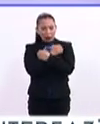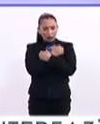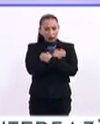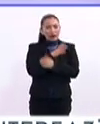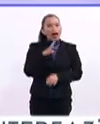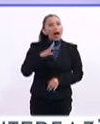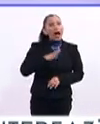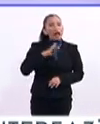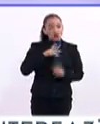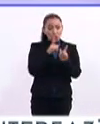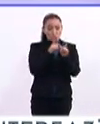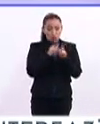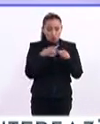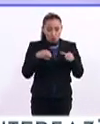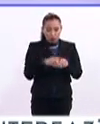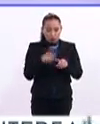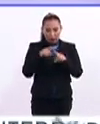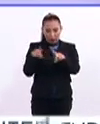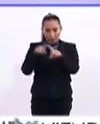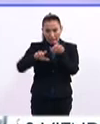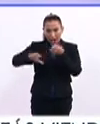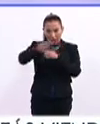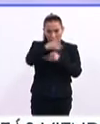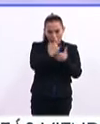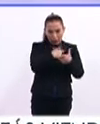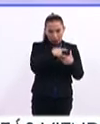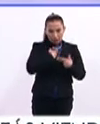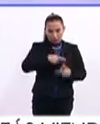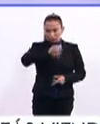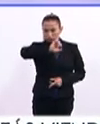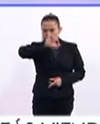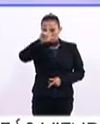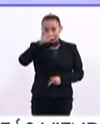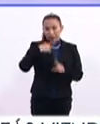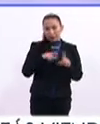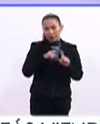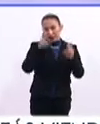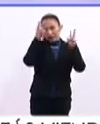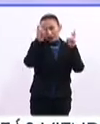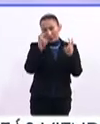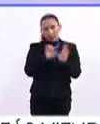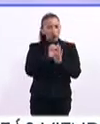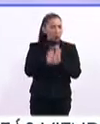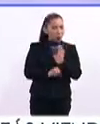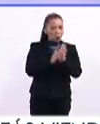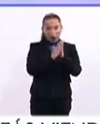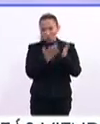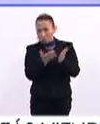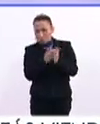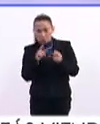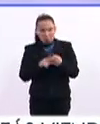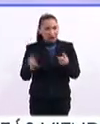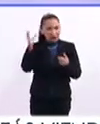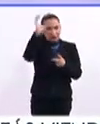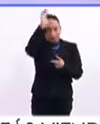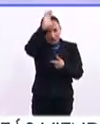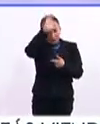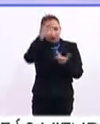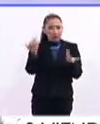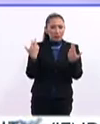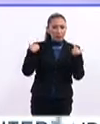Existe un grupo colegiado, por supuesto, de grandes especialistas en diversas materias. Puede ser la literatura, puede ser la ciencia,